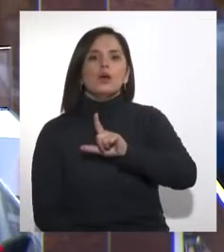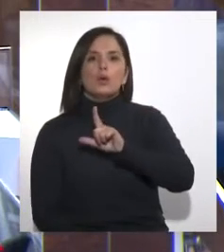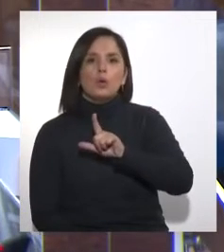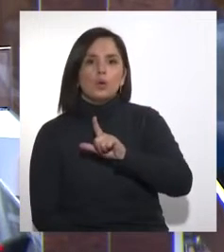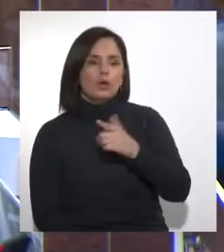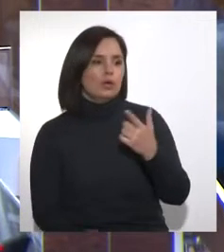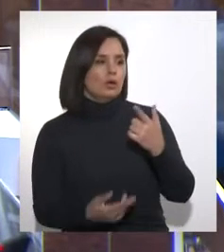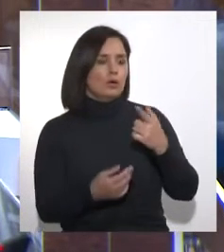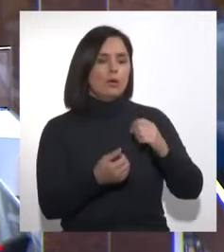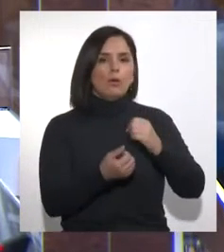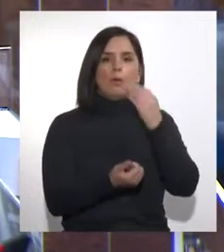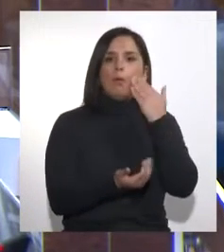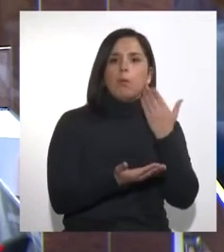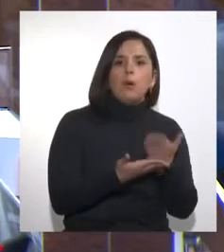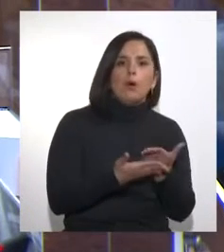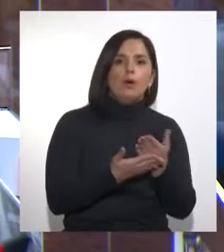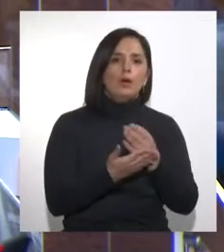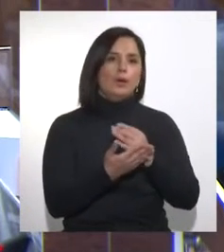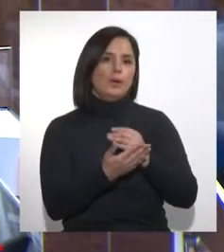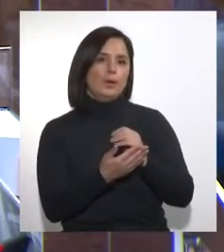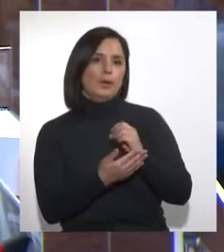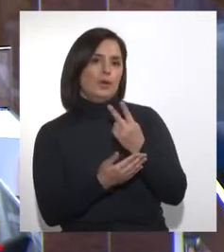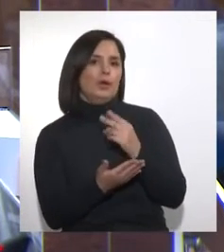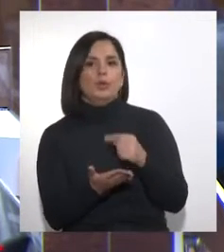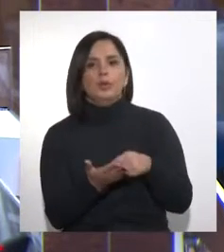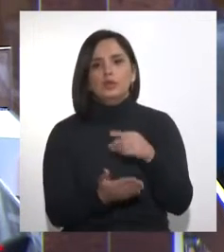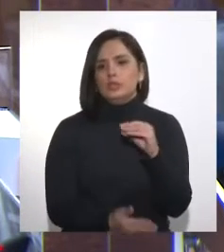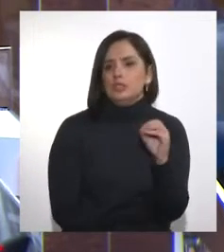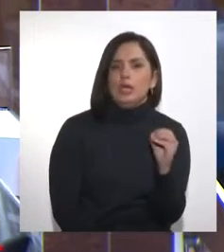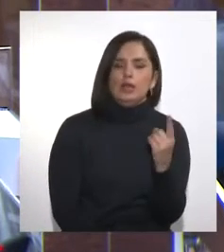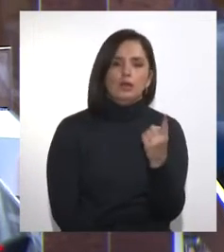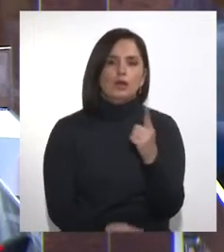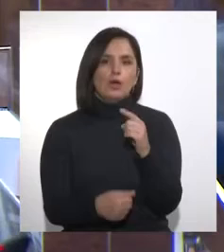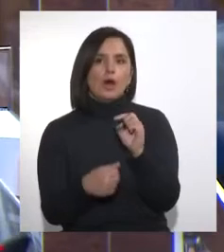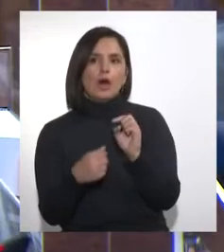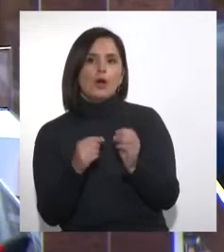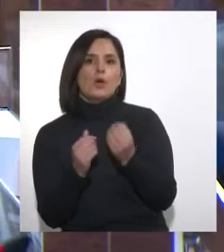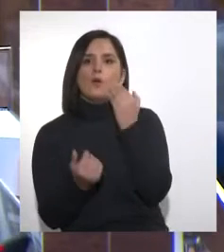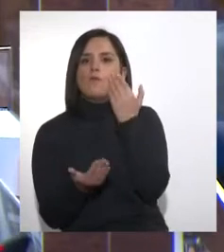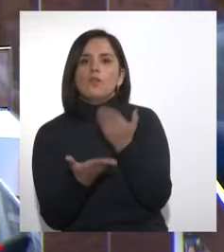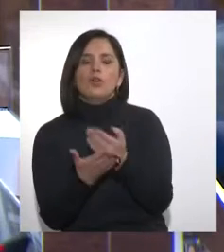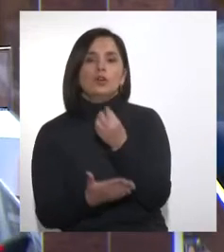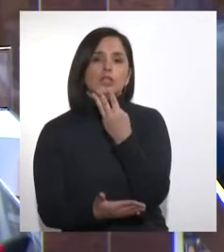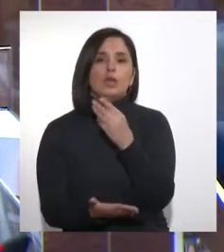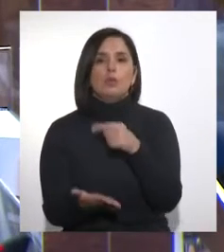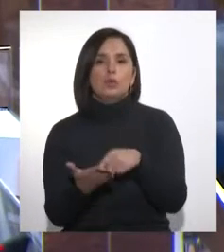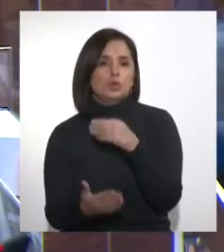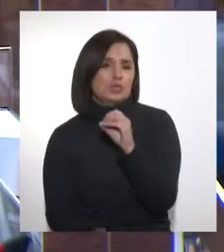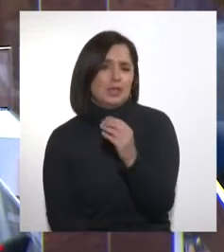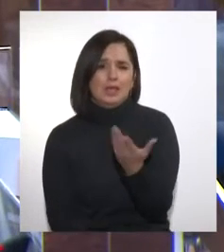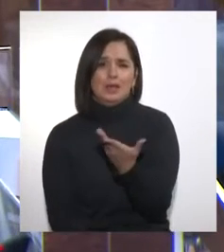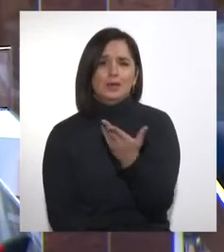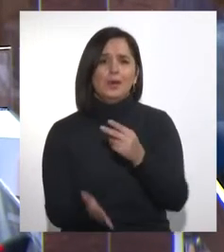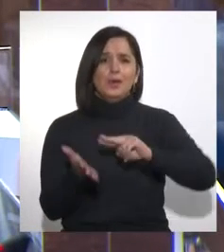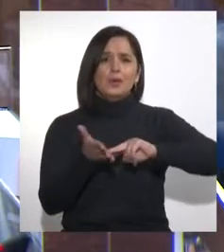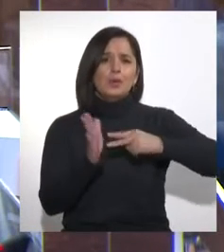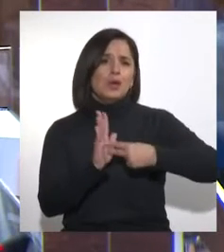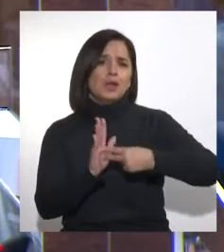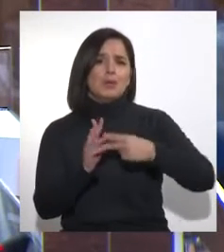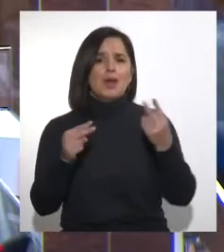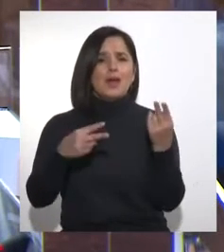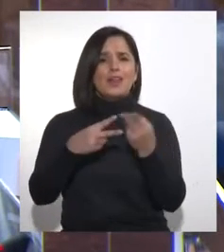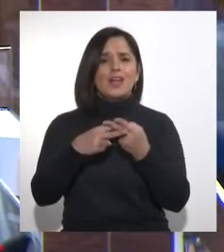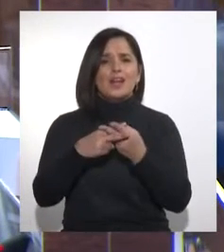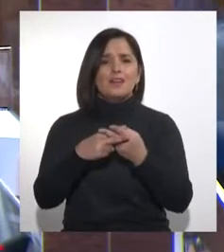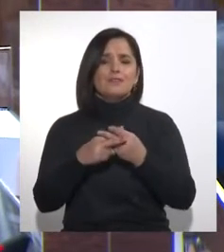1.0, 2.0. Ahora estamos discutiendo 1.3.0 con los problemas con registro social de hogares